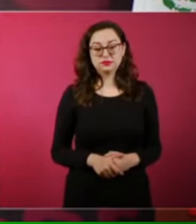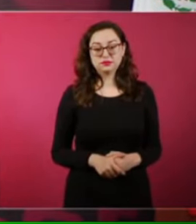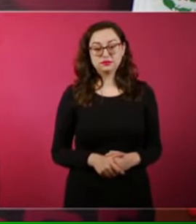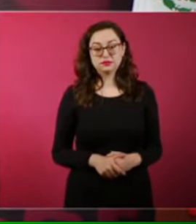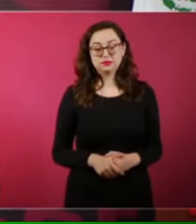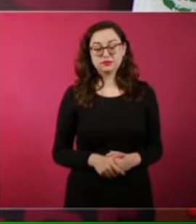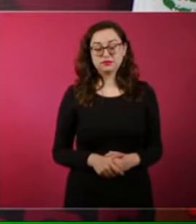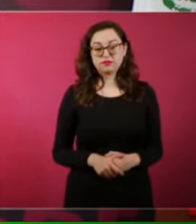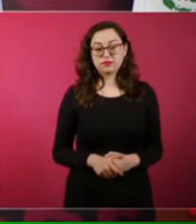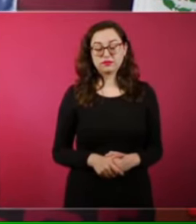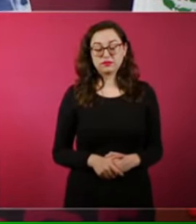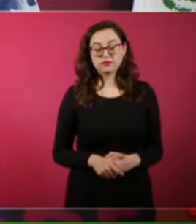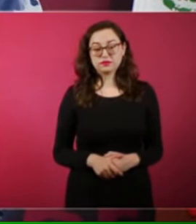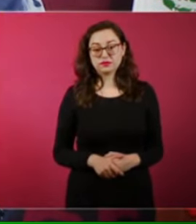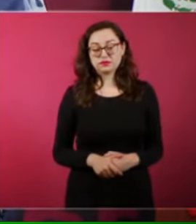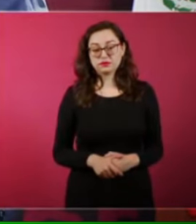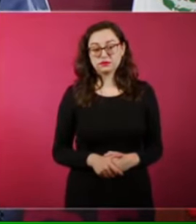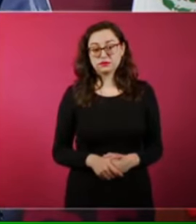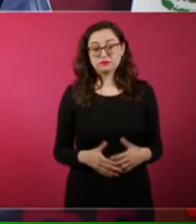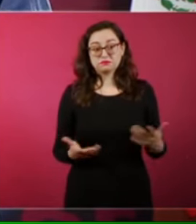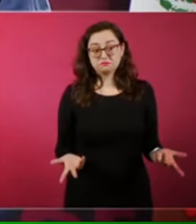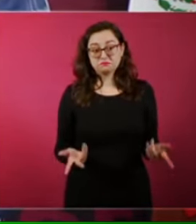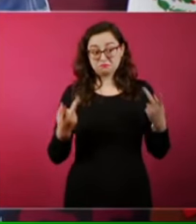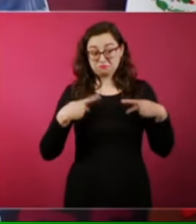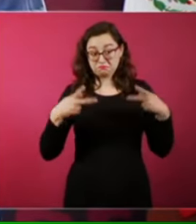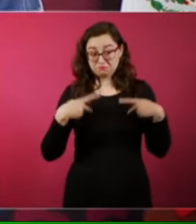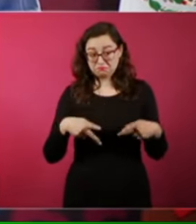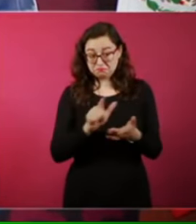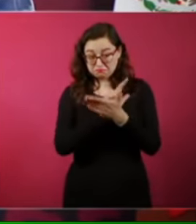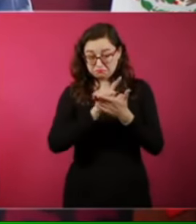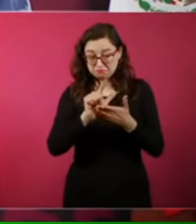que tira la la primera piedra,